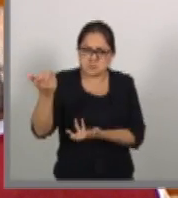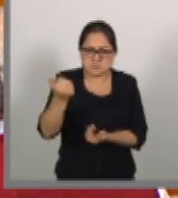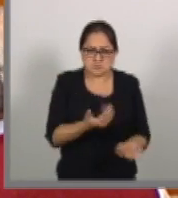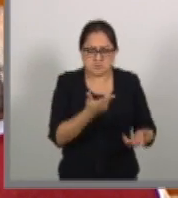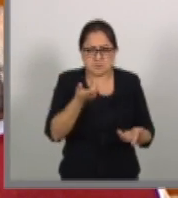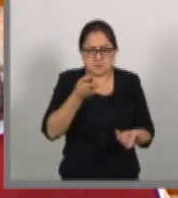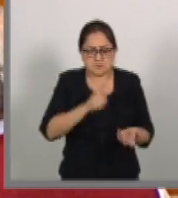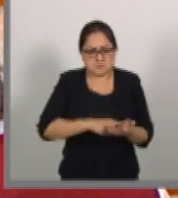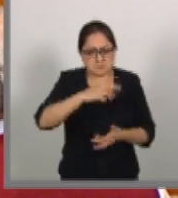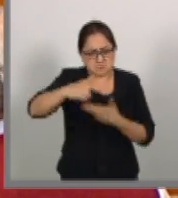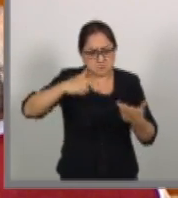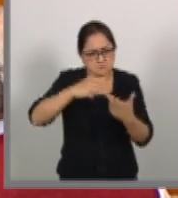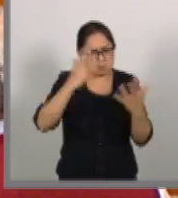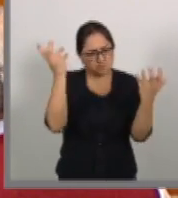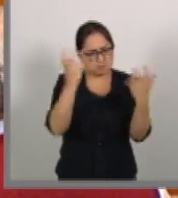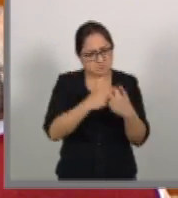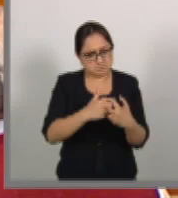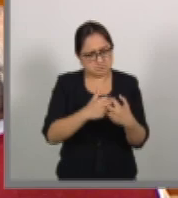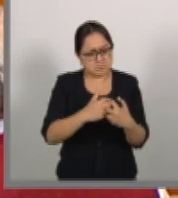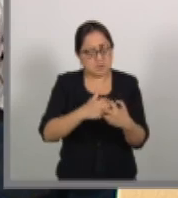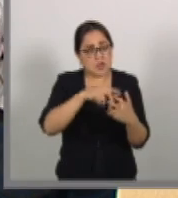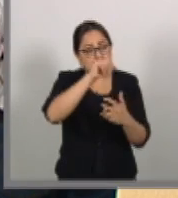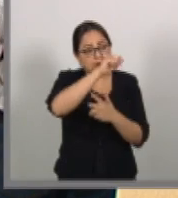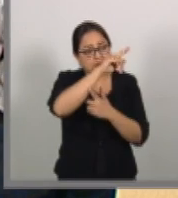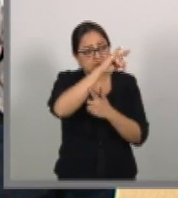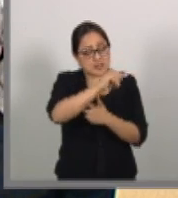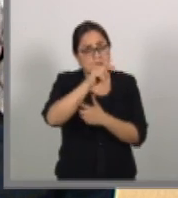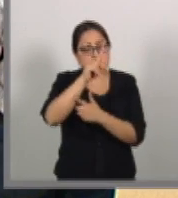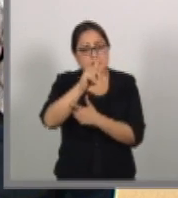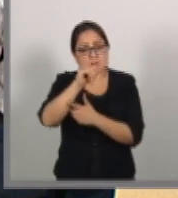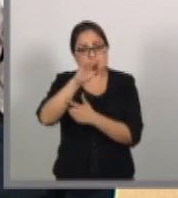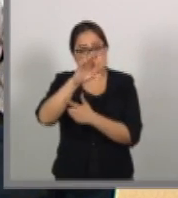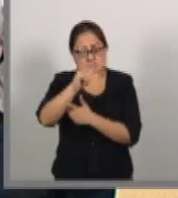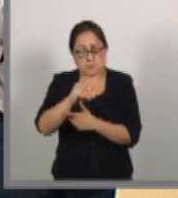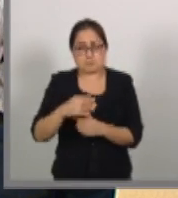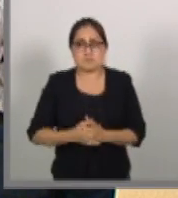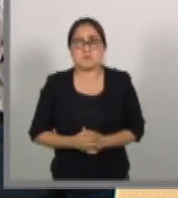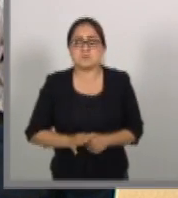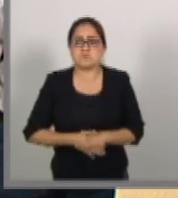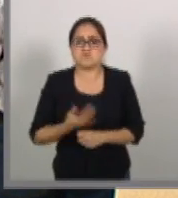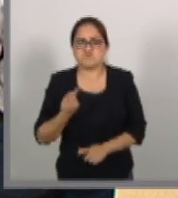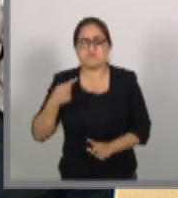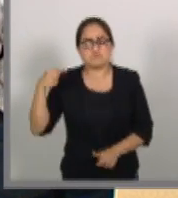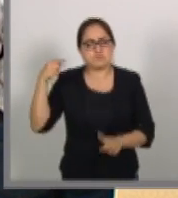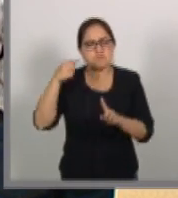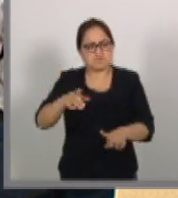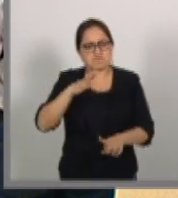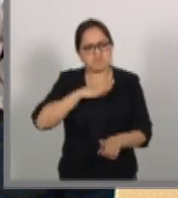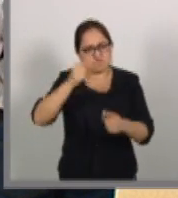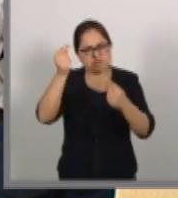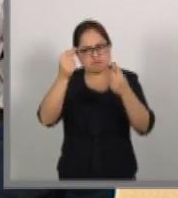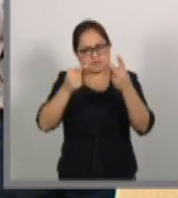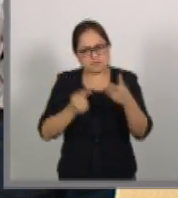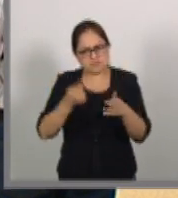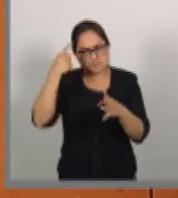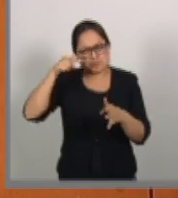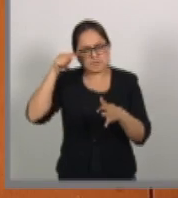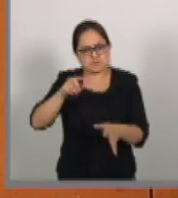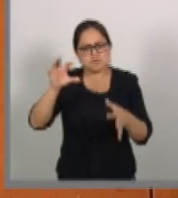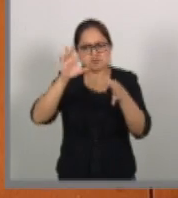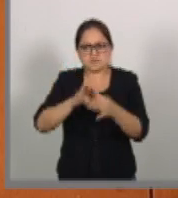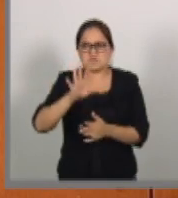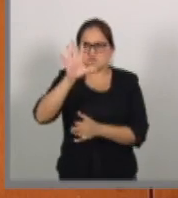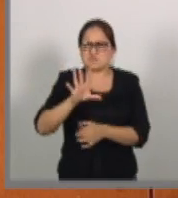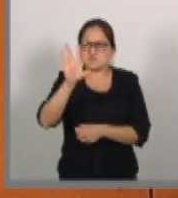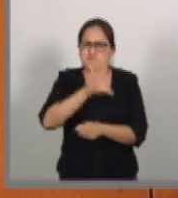regional hacia Pacífico. En este contexto se definieron los criterios para dejar casi